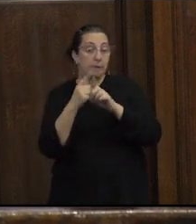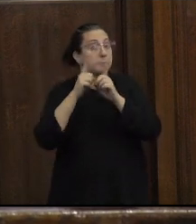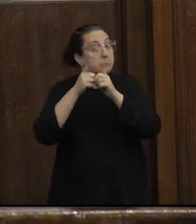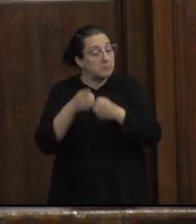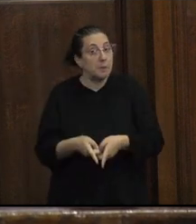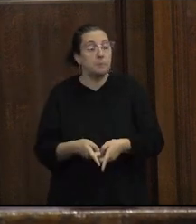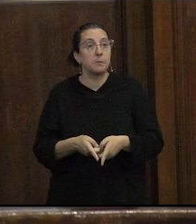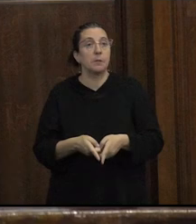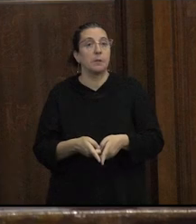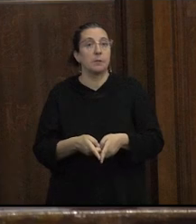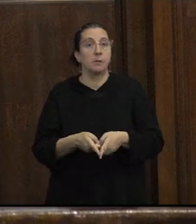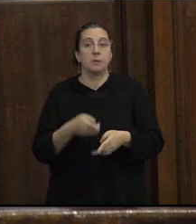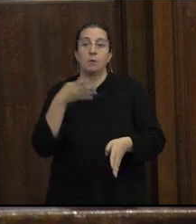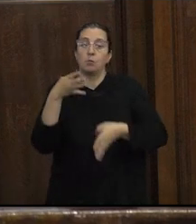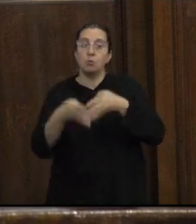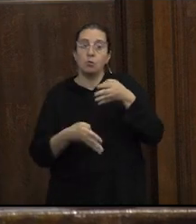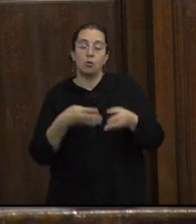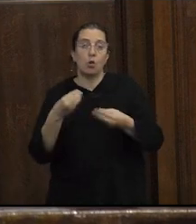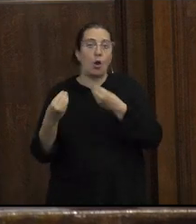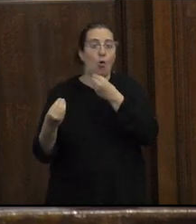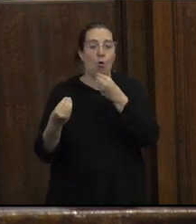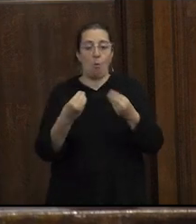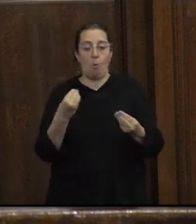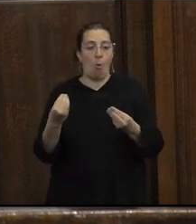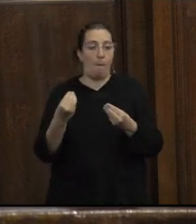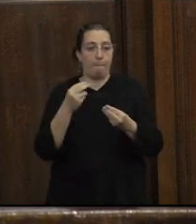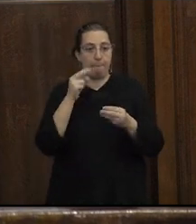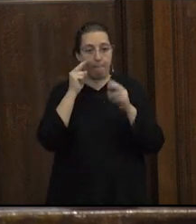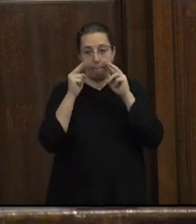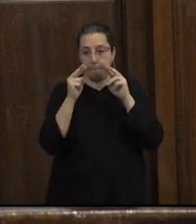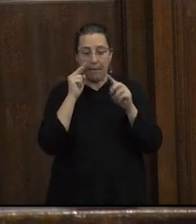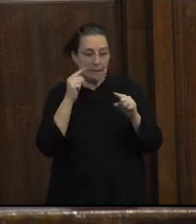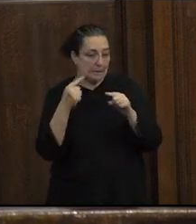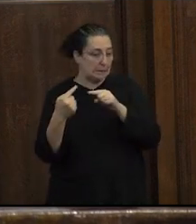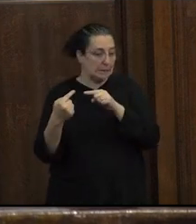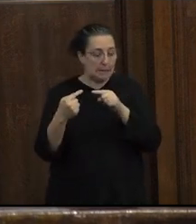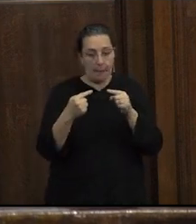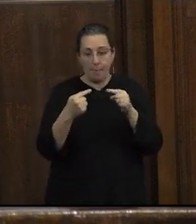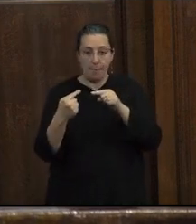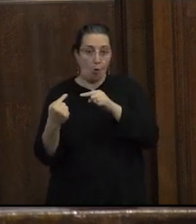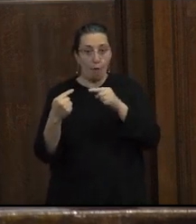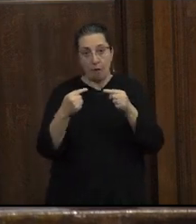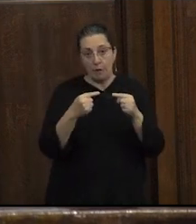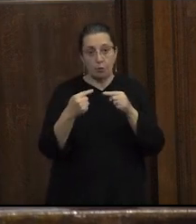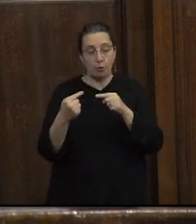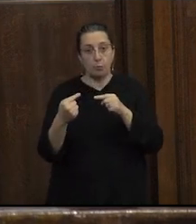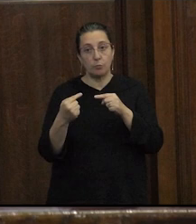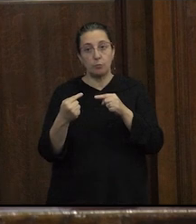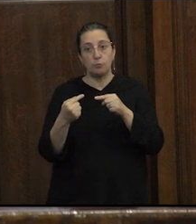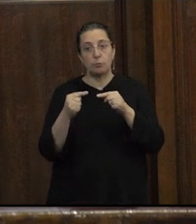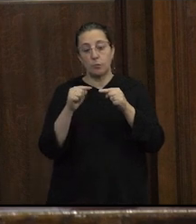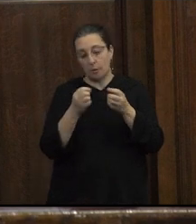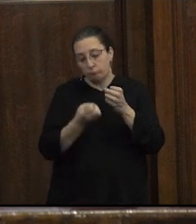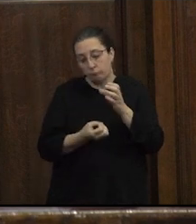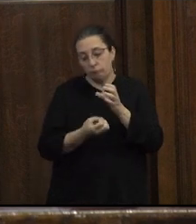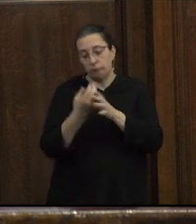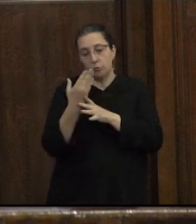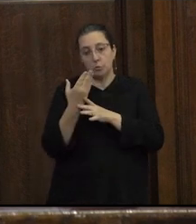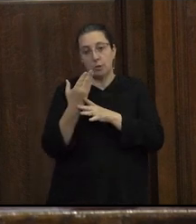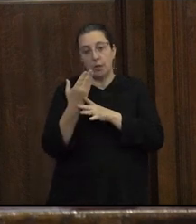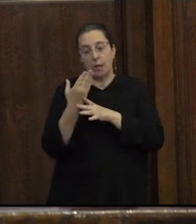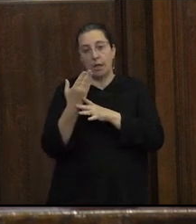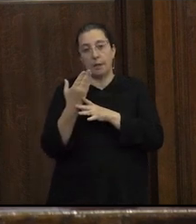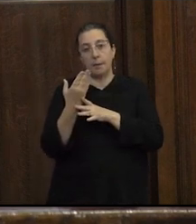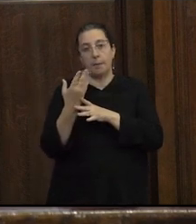funcionado como catalizadoras de dinámicas conflictivas donde emergen en la escena